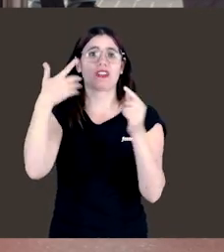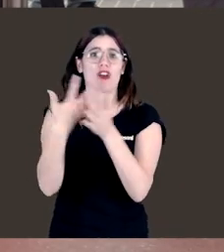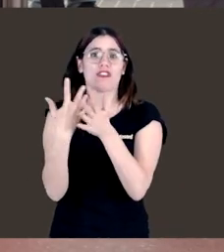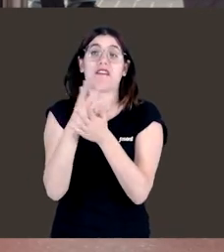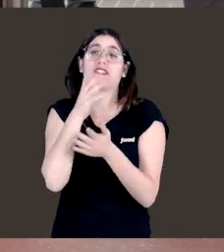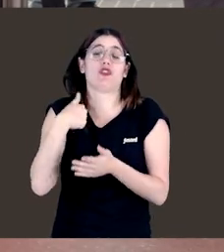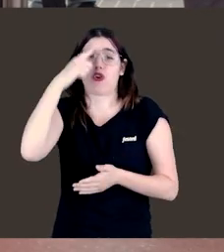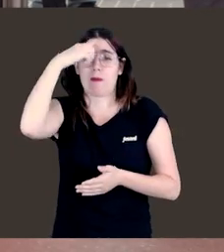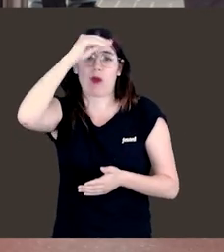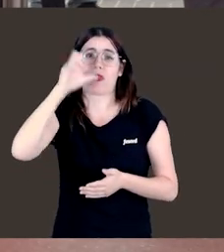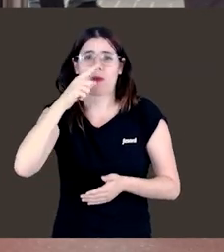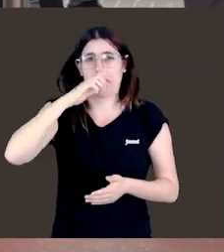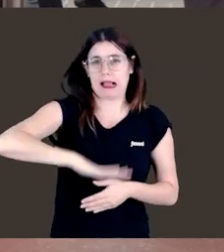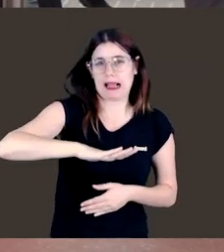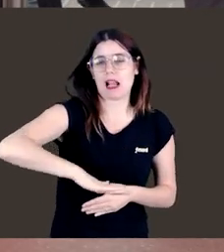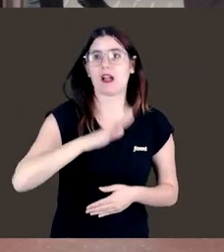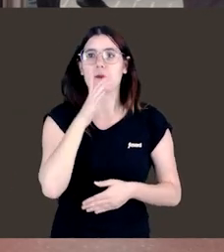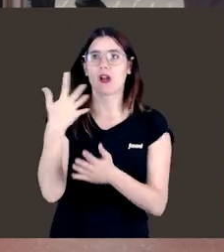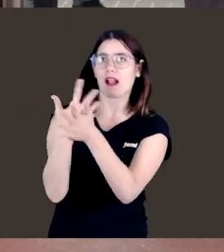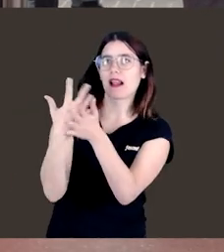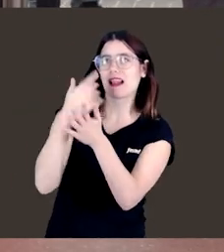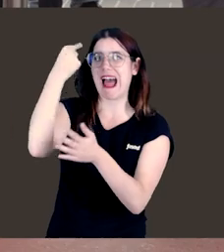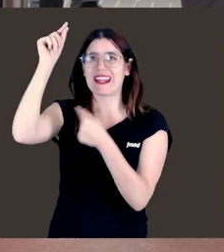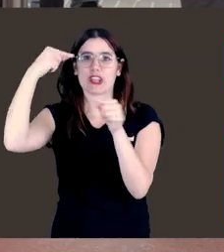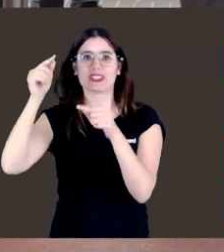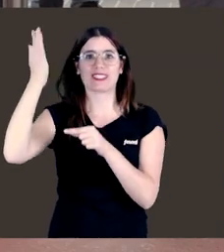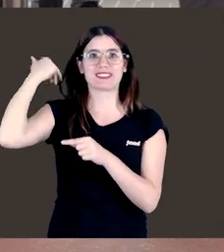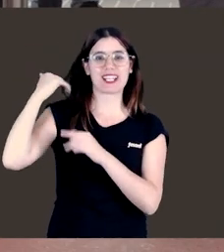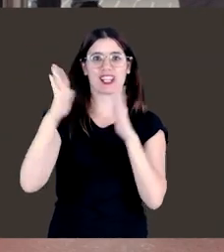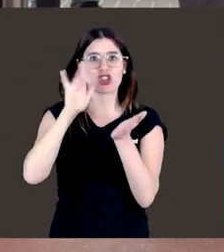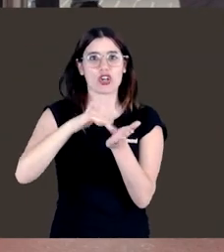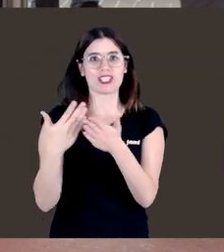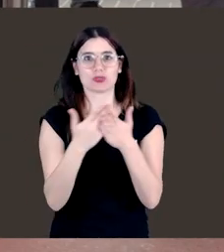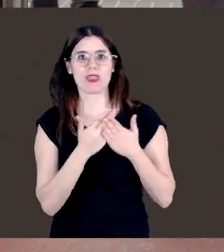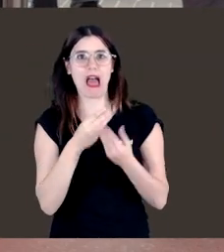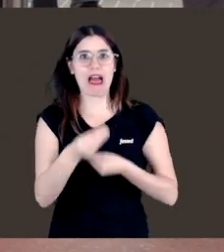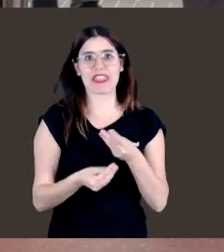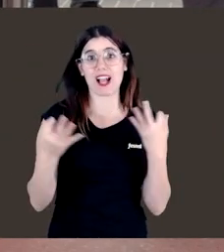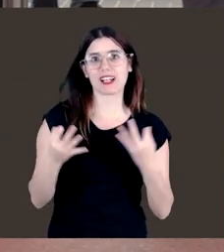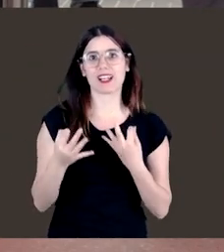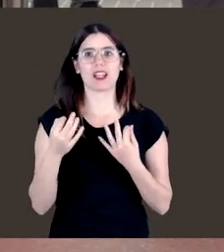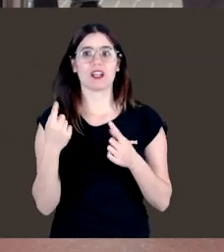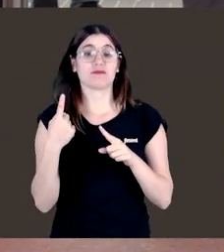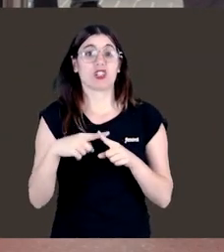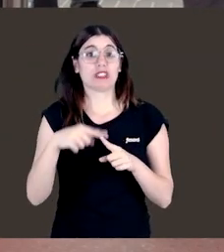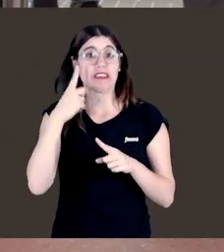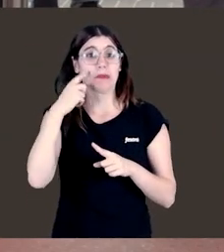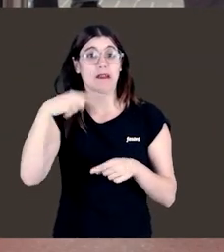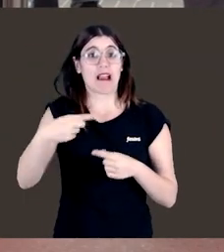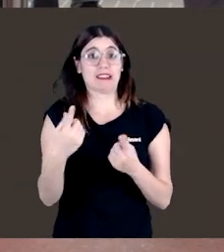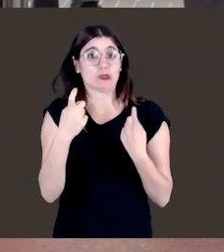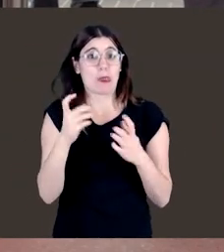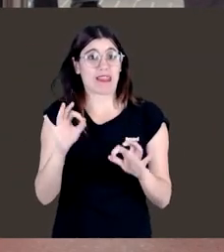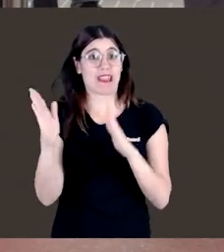contaba anécdotas, yo no me acuerdo ahora mismo, pero porque yo era pequeño, ¿no? Contaba anécdotas de aquí, de cuando estaba estudiando, de lo que hacía, pues la